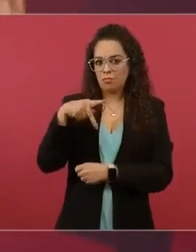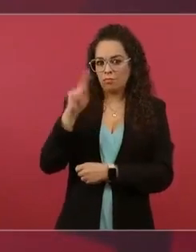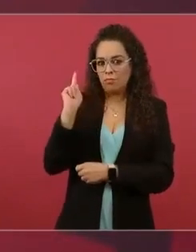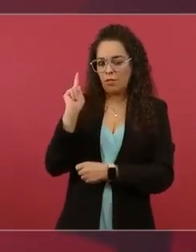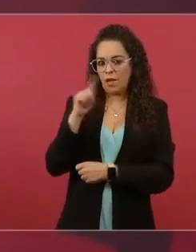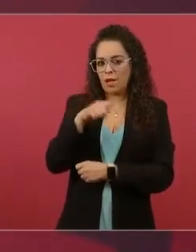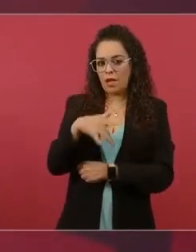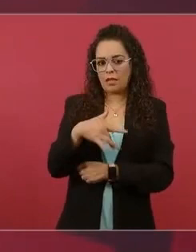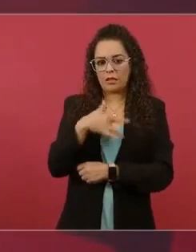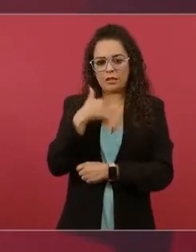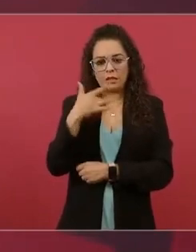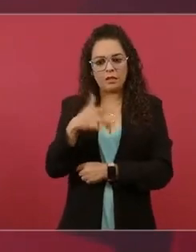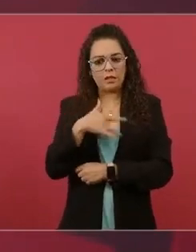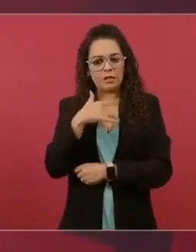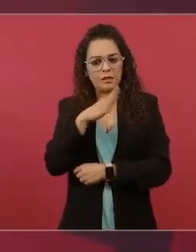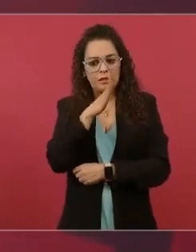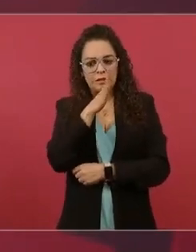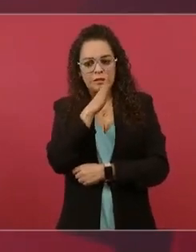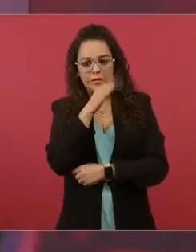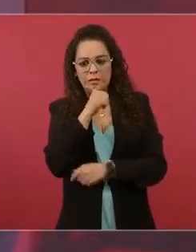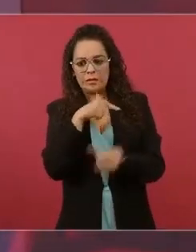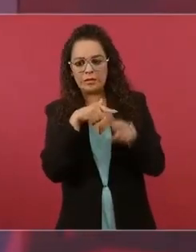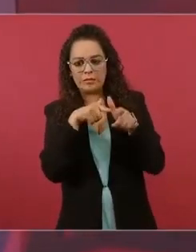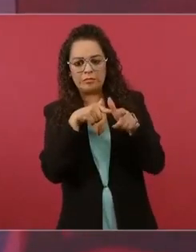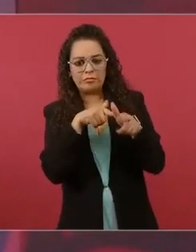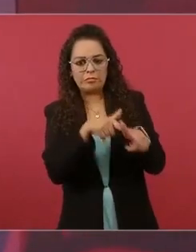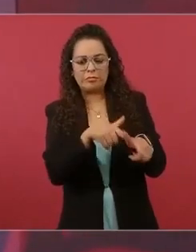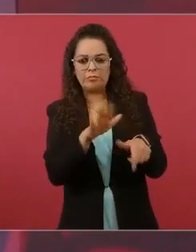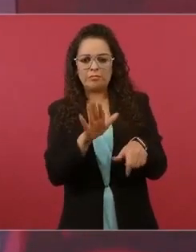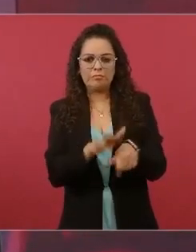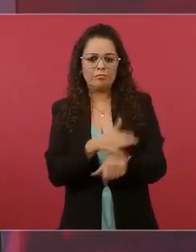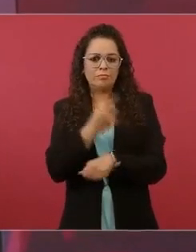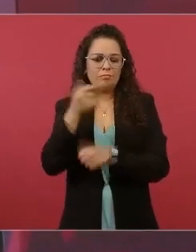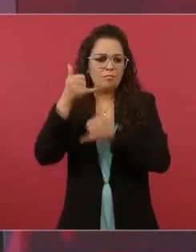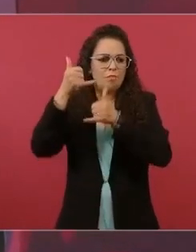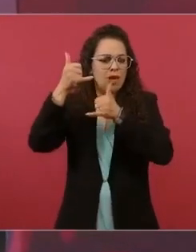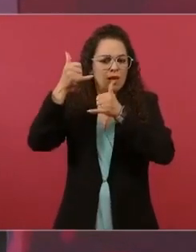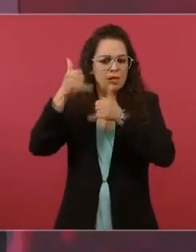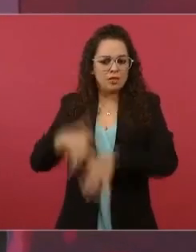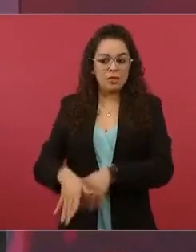no están acostumbrados a levantarse temprano.